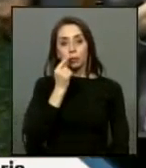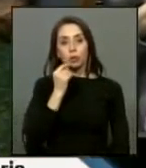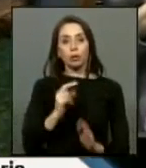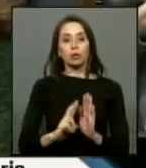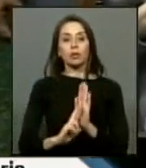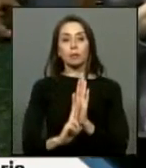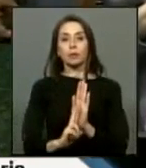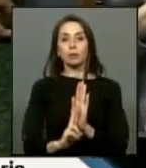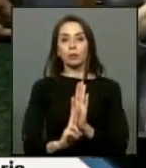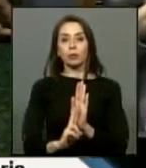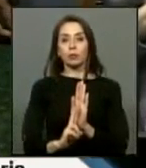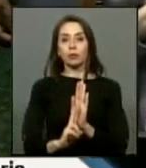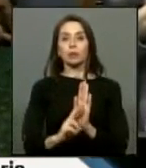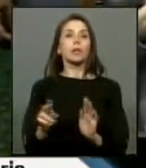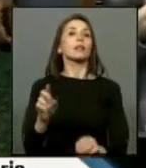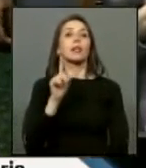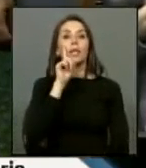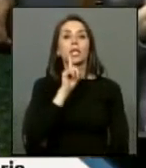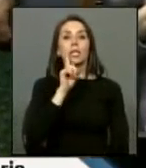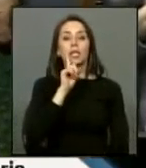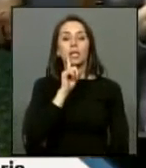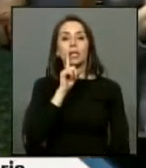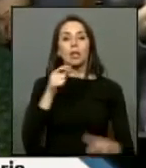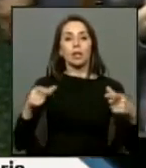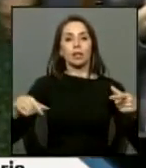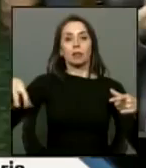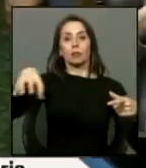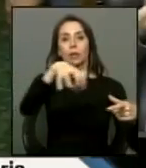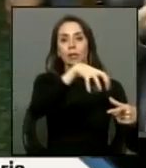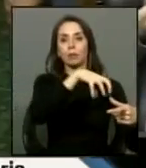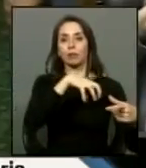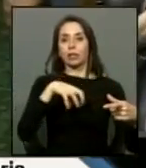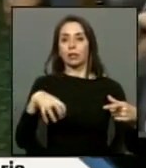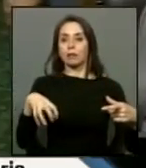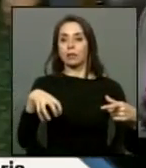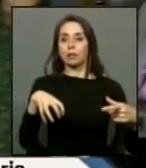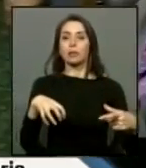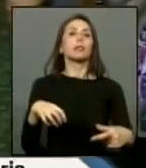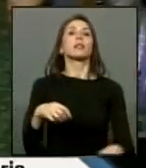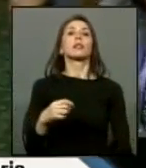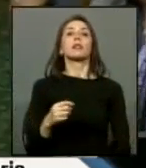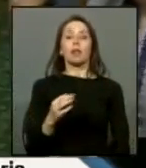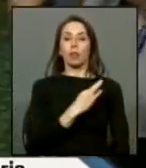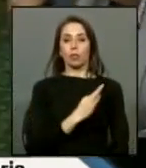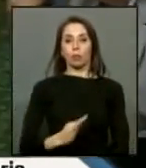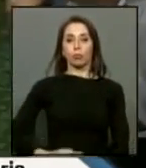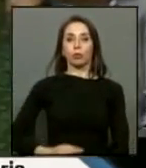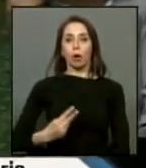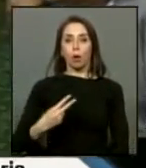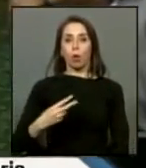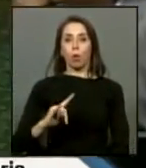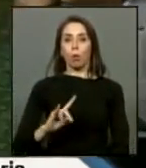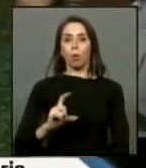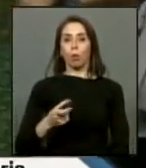de Iquique y comunas aledañas diputado señor Hugo Gutiérrez tiene la palabra